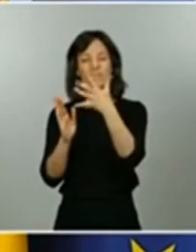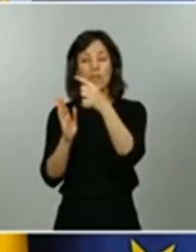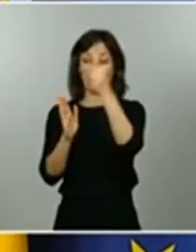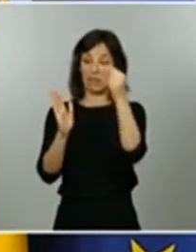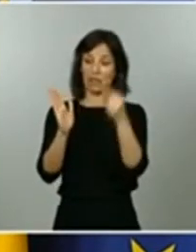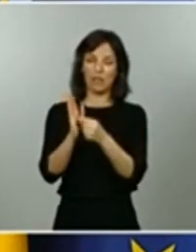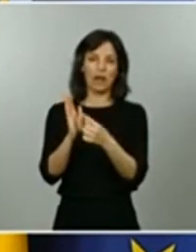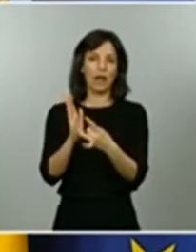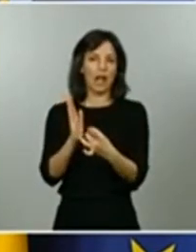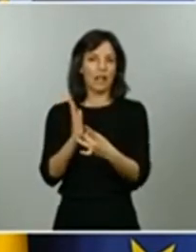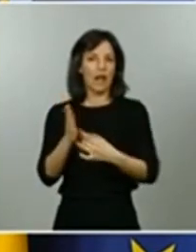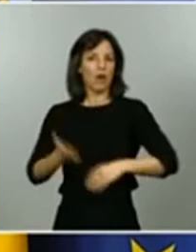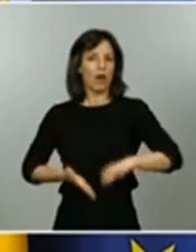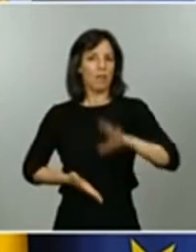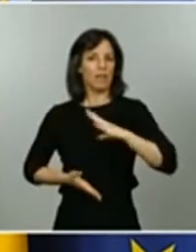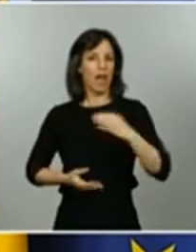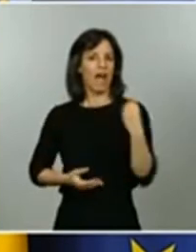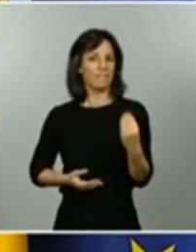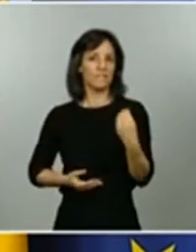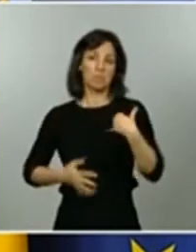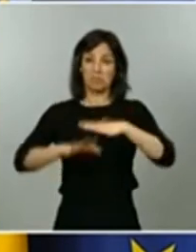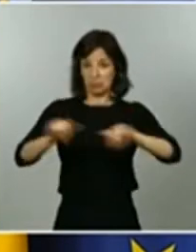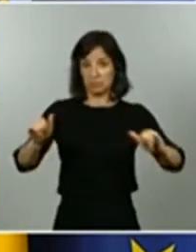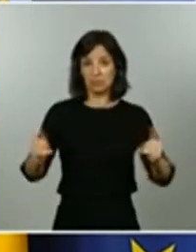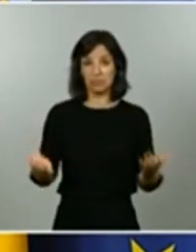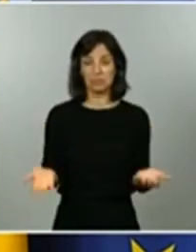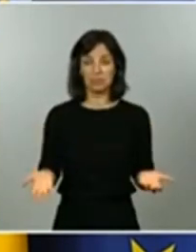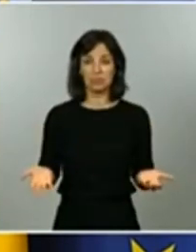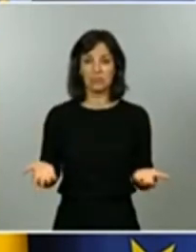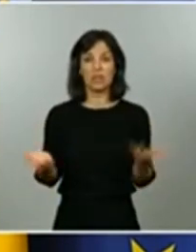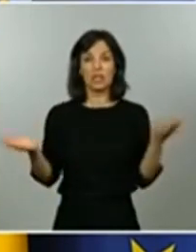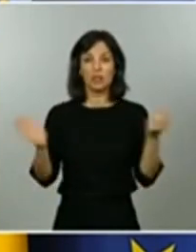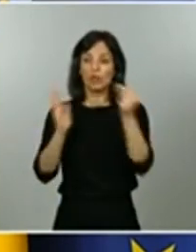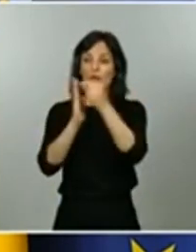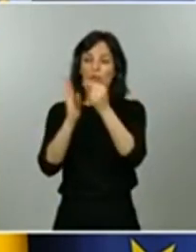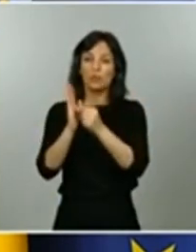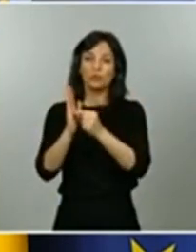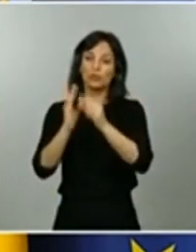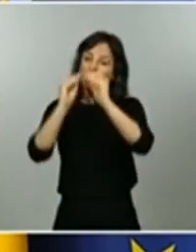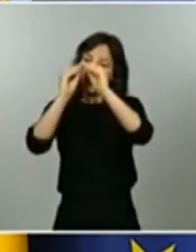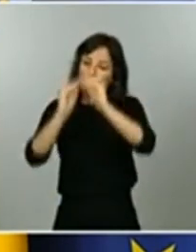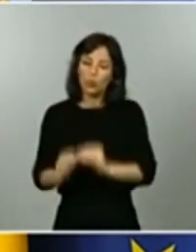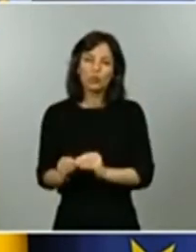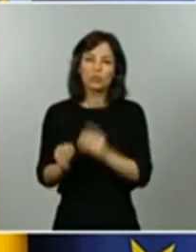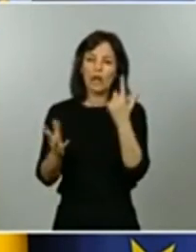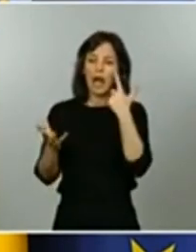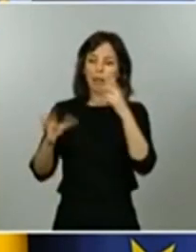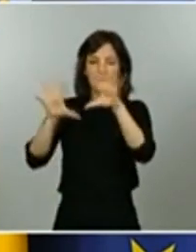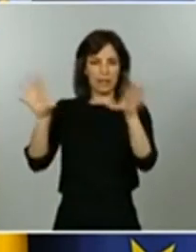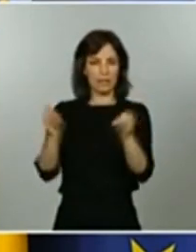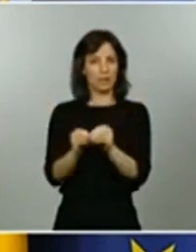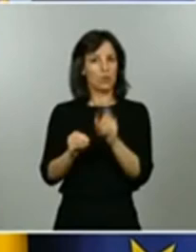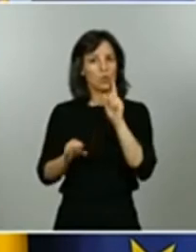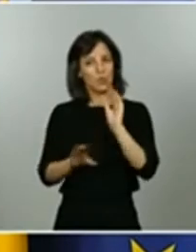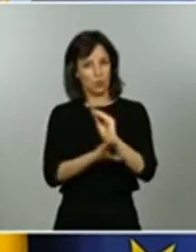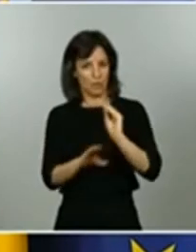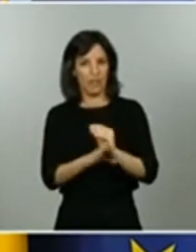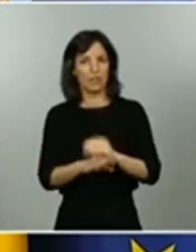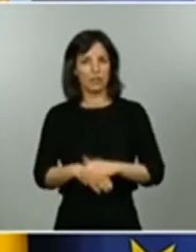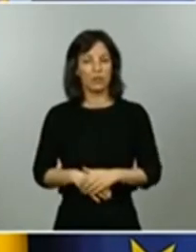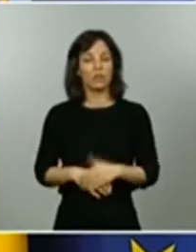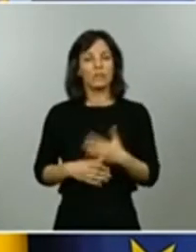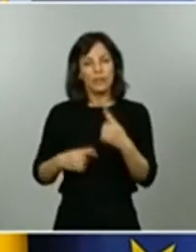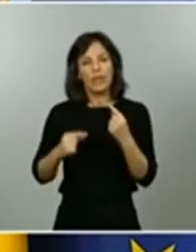capacidad en otro por lo tanto la valoración tiene que ser conjunta y se tiene que hacer con mucho cuidado lo cual ha requerido discusiones muy